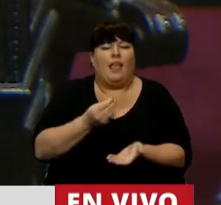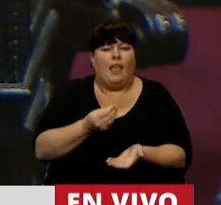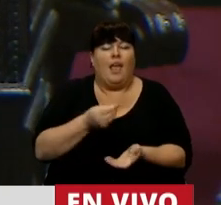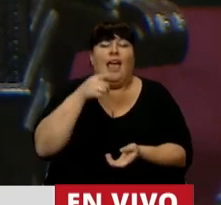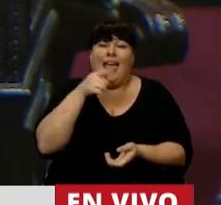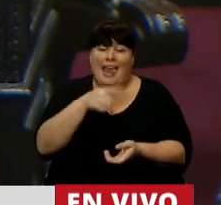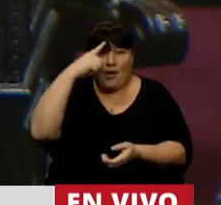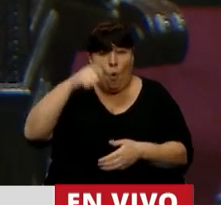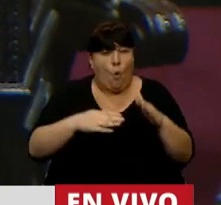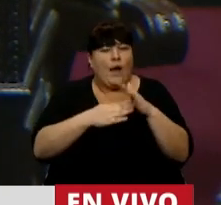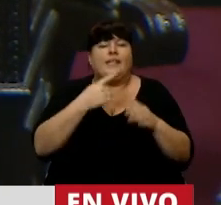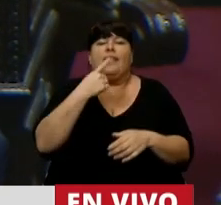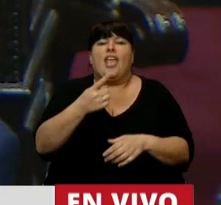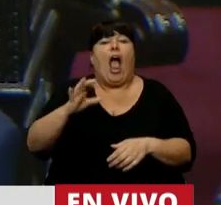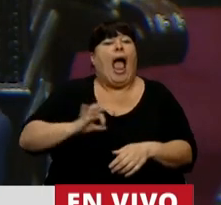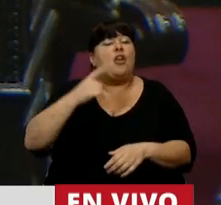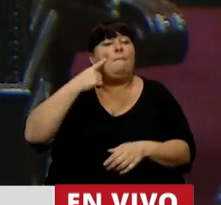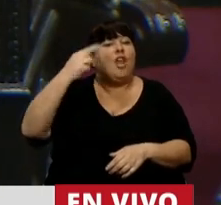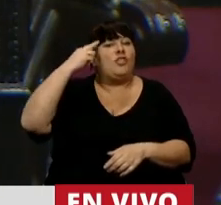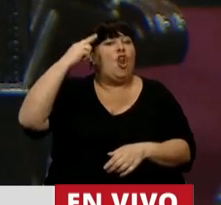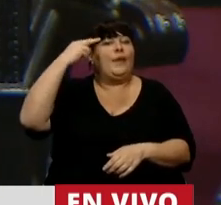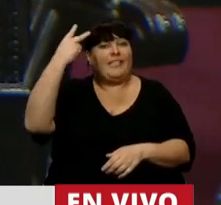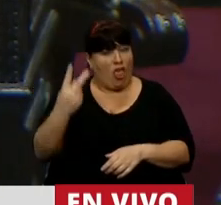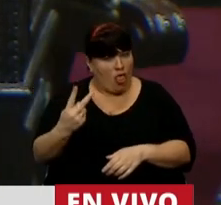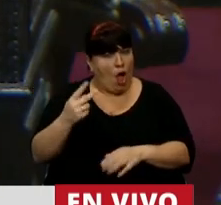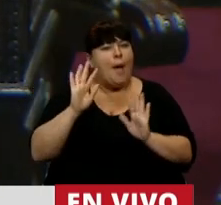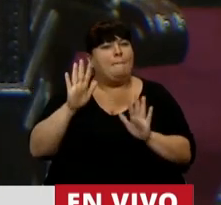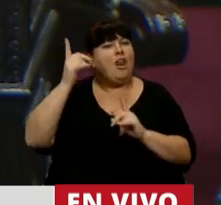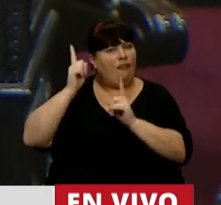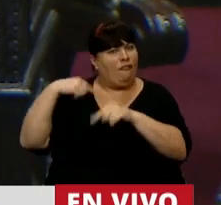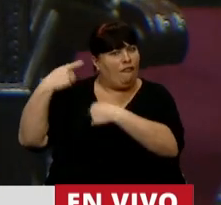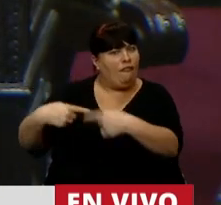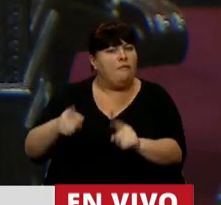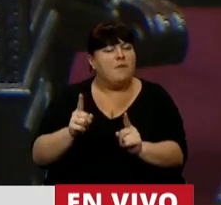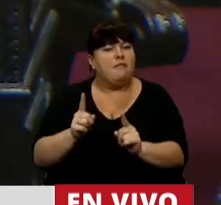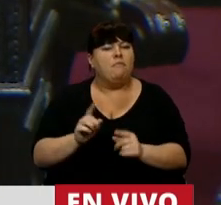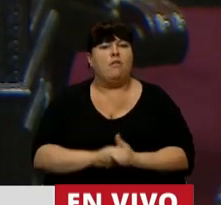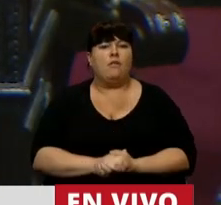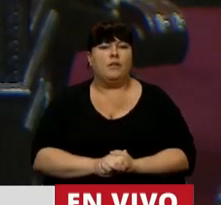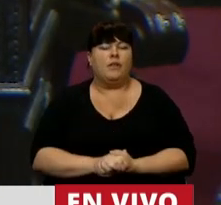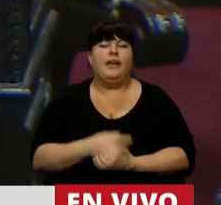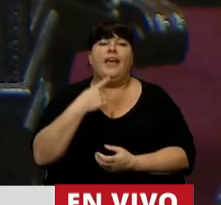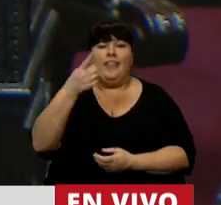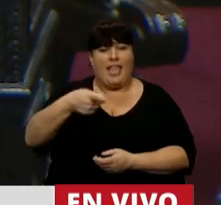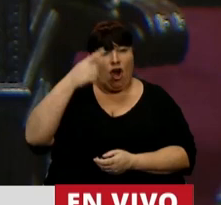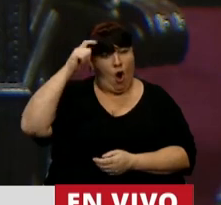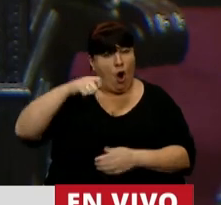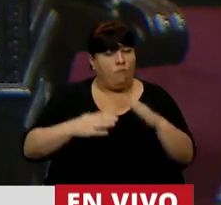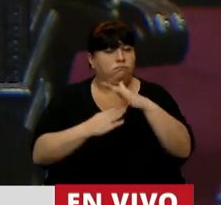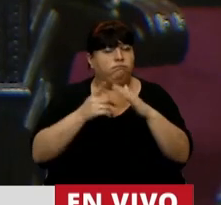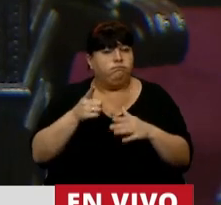Porque allí la Corte dijo algo en el año 1992, pero algo que se ha mantenido. Dijo la Corte